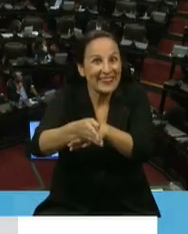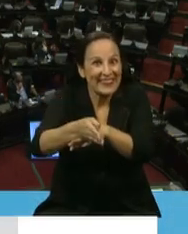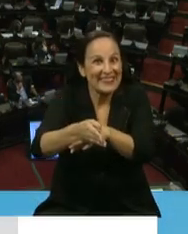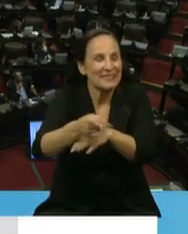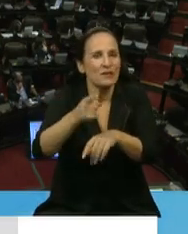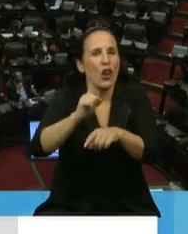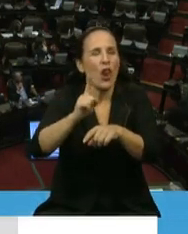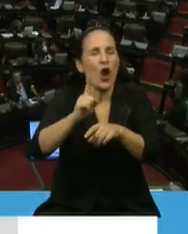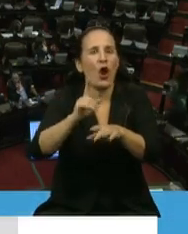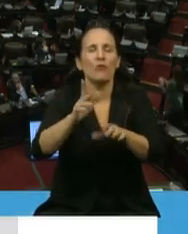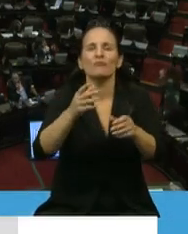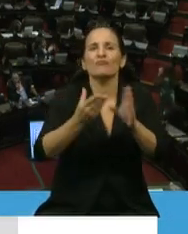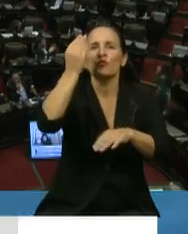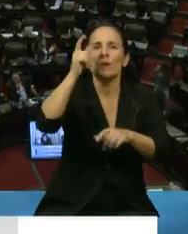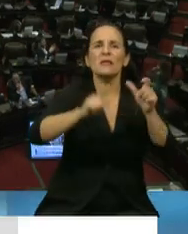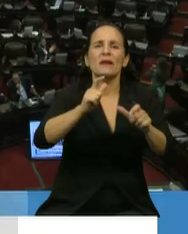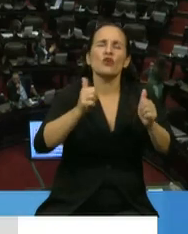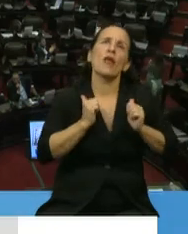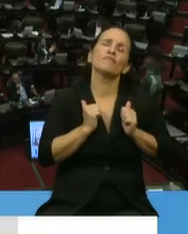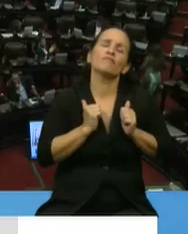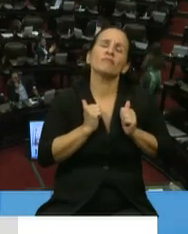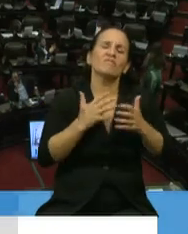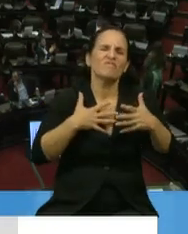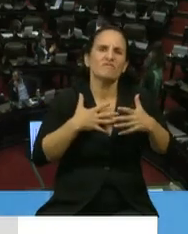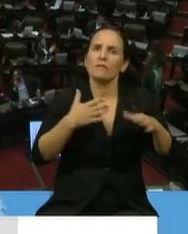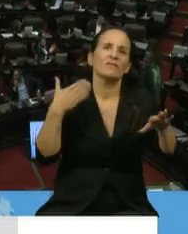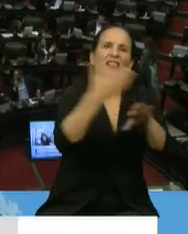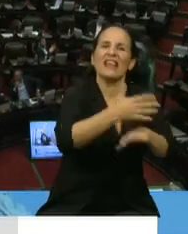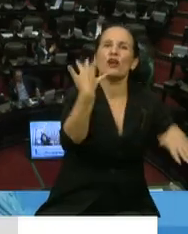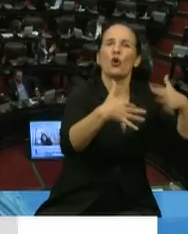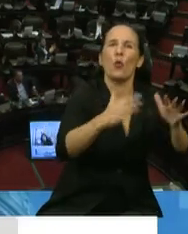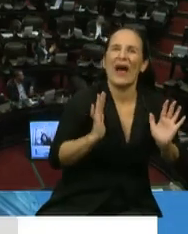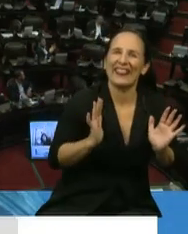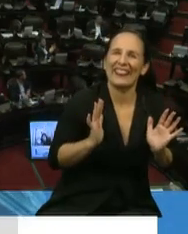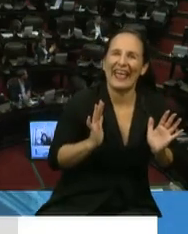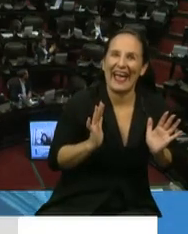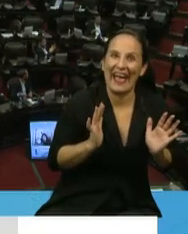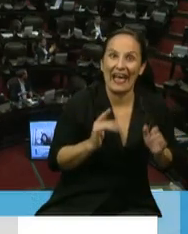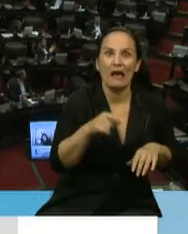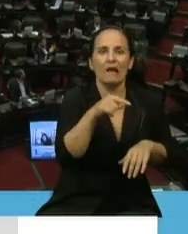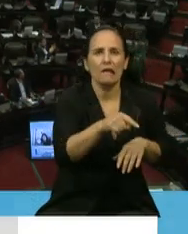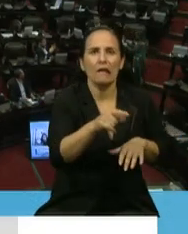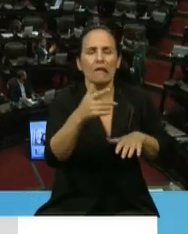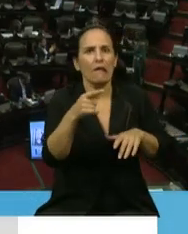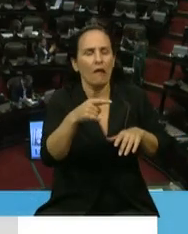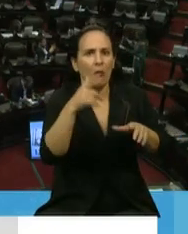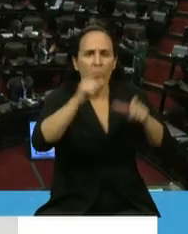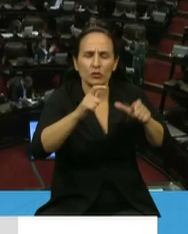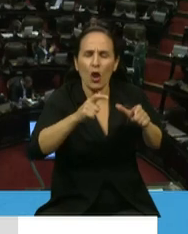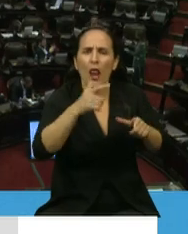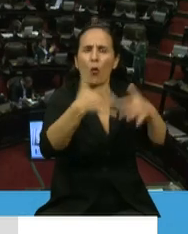sistema, sino que muchas veces se llega a la guardia pensando que es un sistema más fácil de atención y en realidad hay una sobrecarga